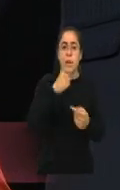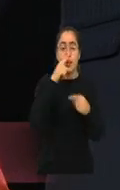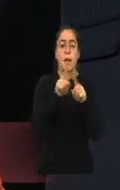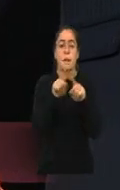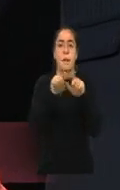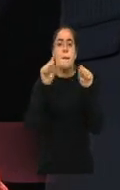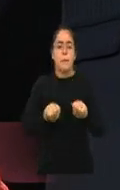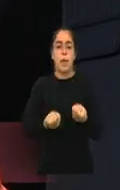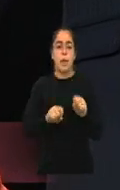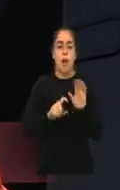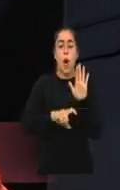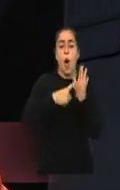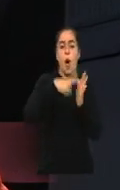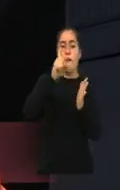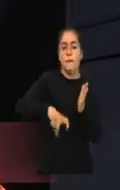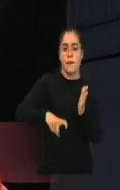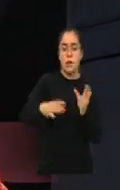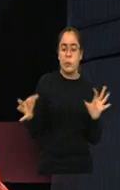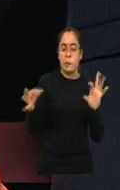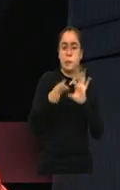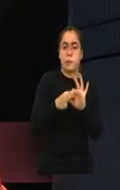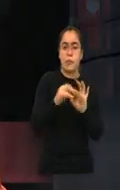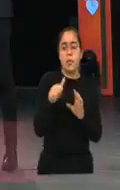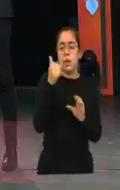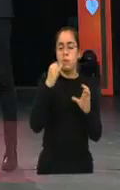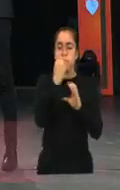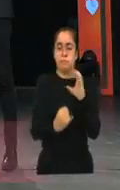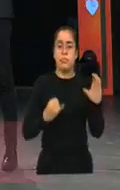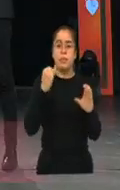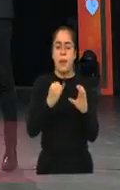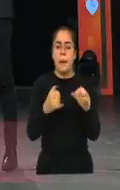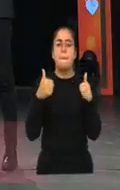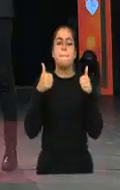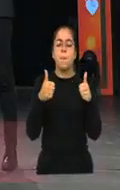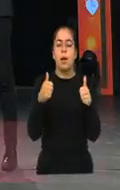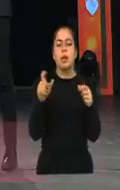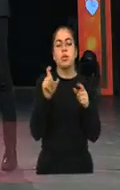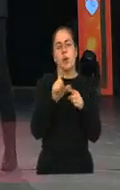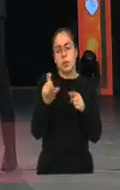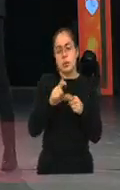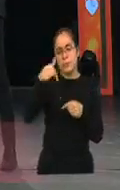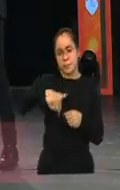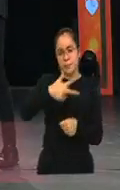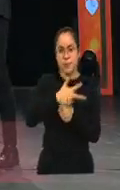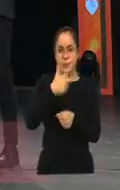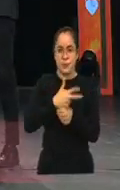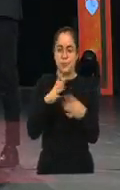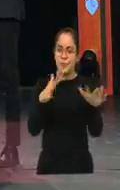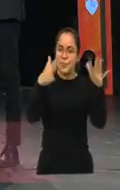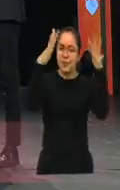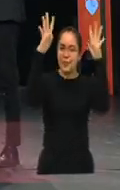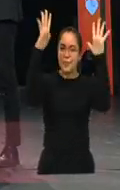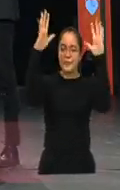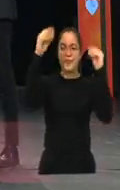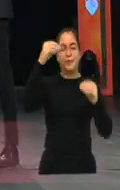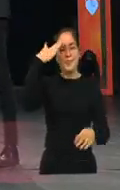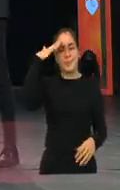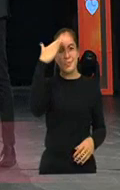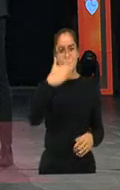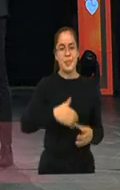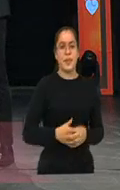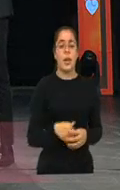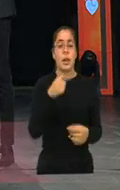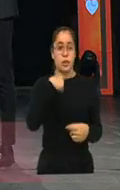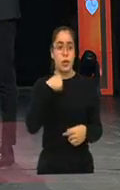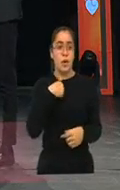a nivel internacional que tanto bien nos han traído al país. Eso, Joaquín, bravo. Yo, ministro, me lo llevaría ya al Ministerio